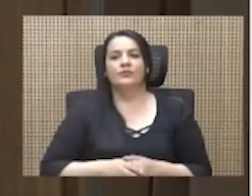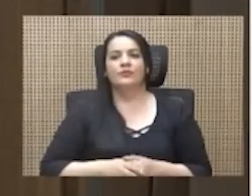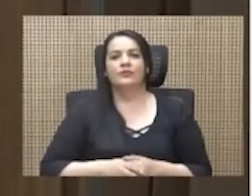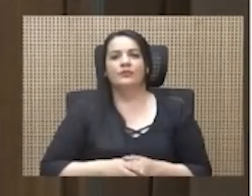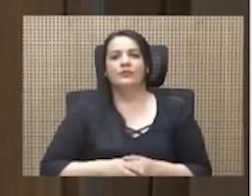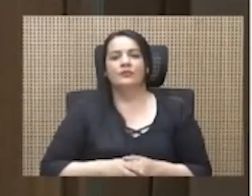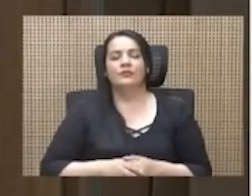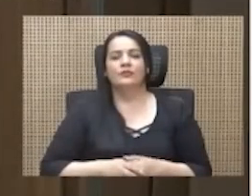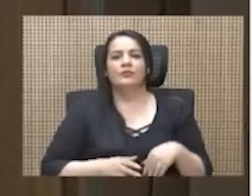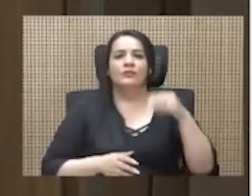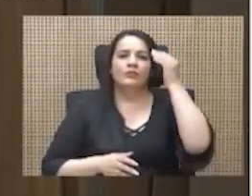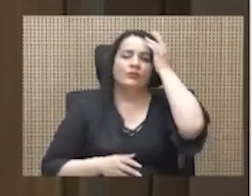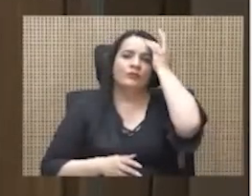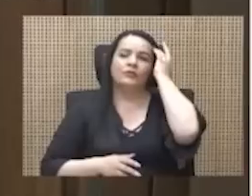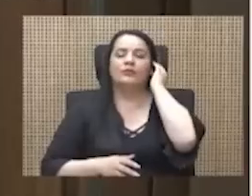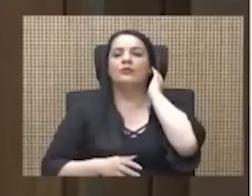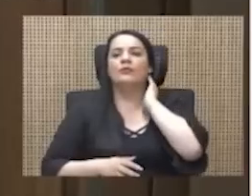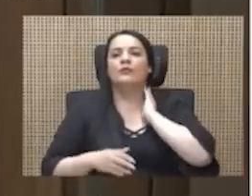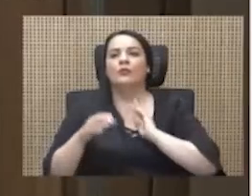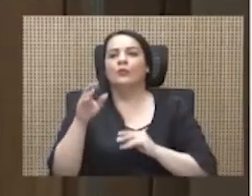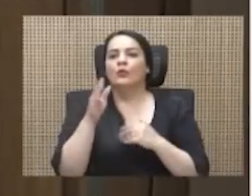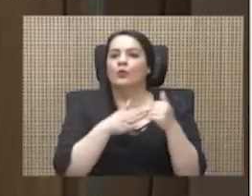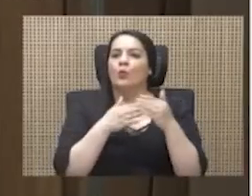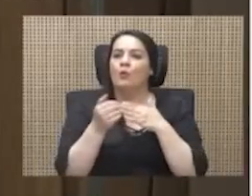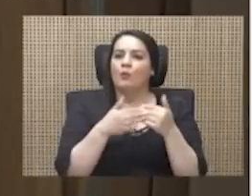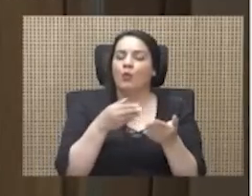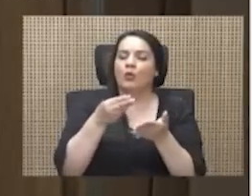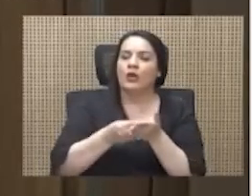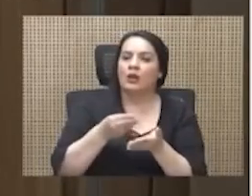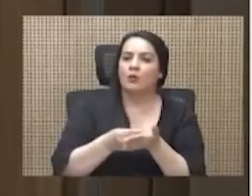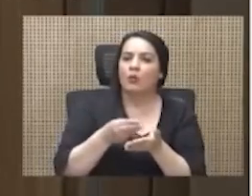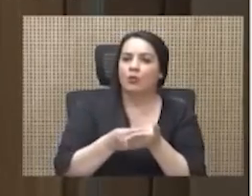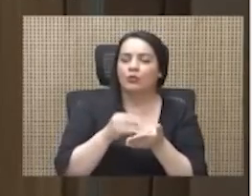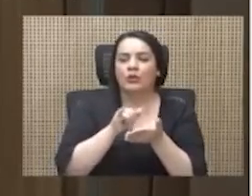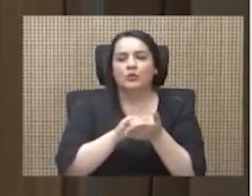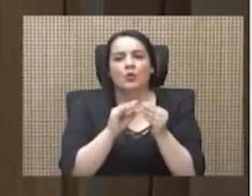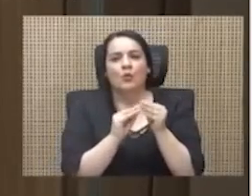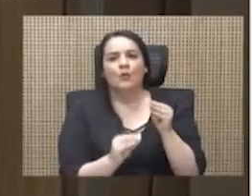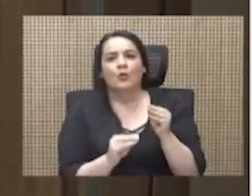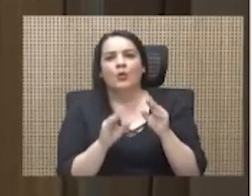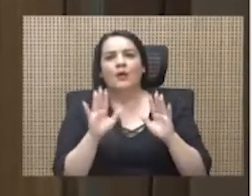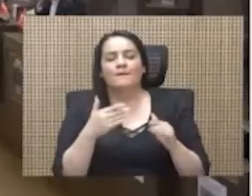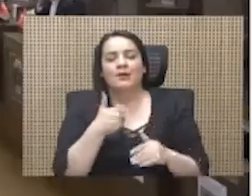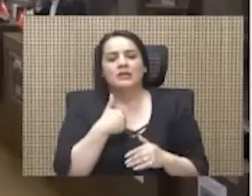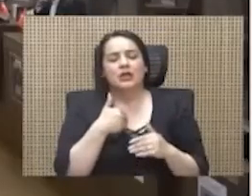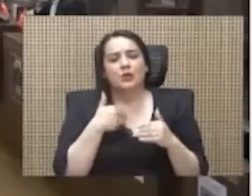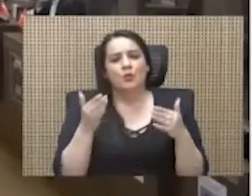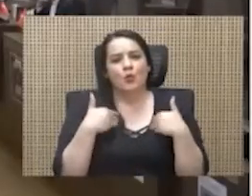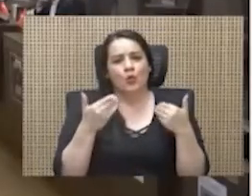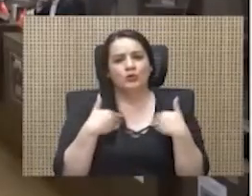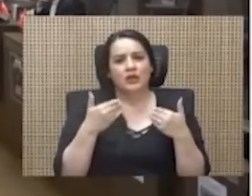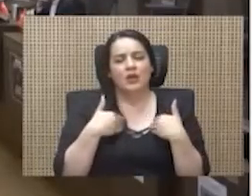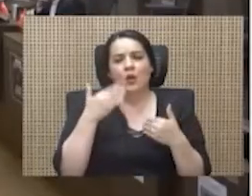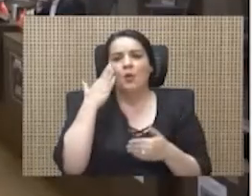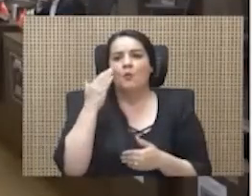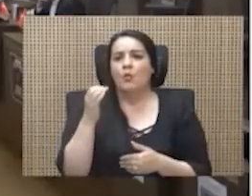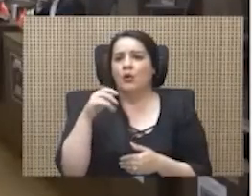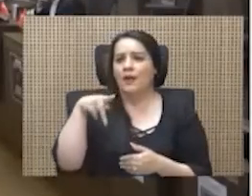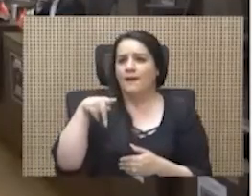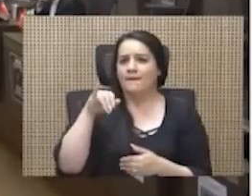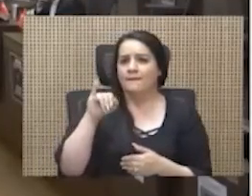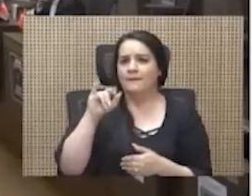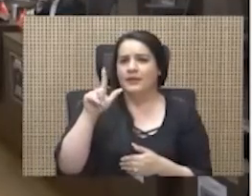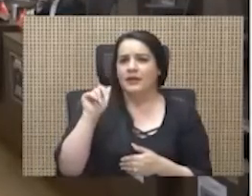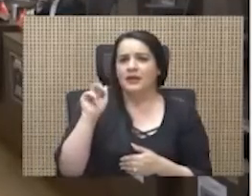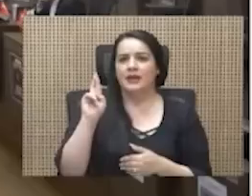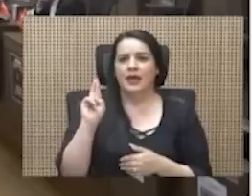O no importa el monto, eso es lo de menos. De hecho me quedé muy contento porque hasta doña Pilar, hasta doña Pilar